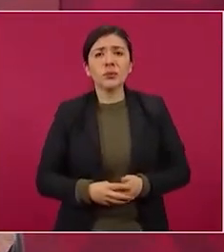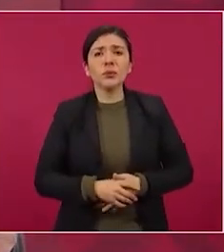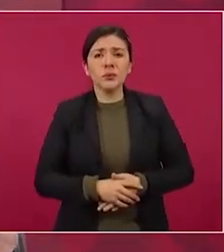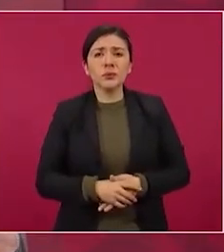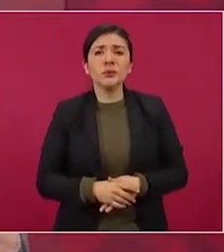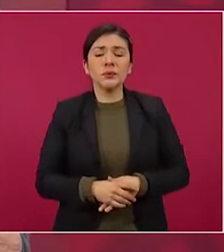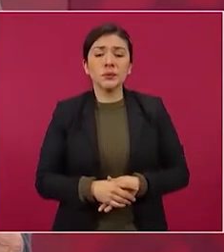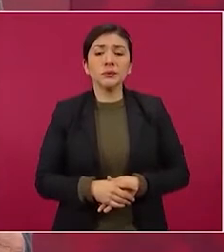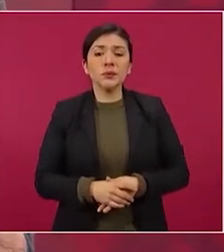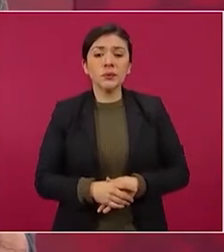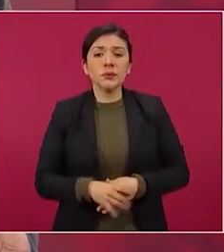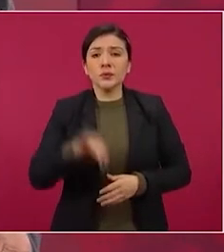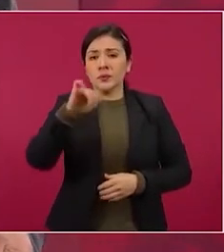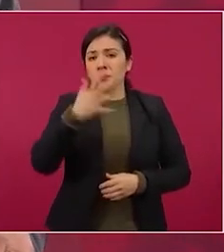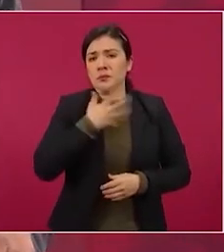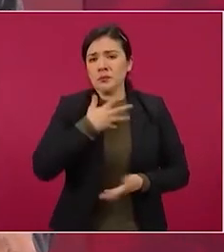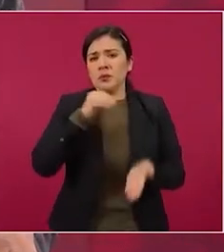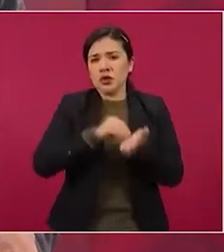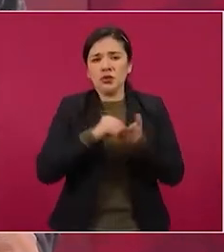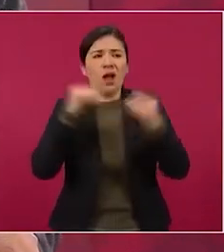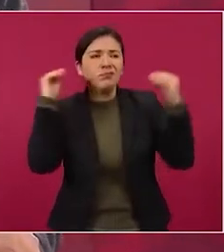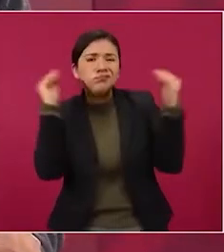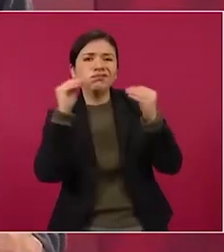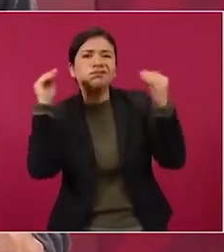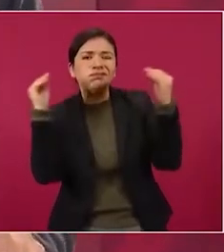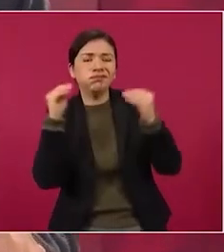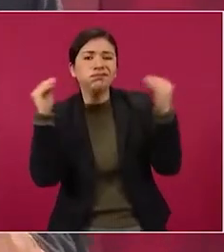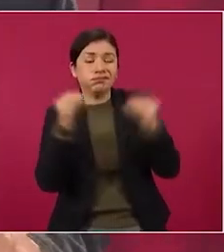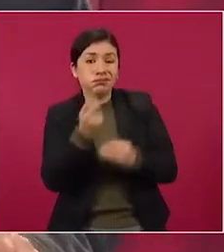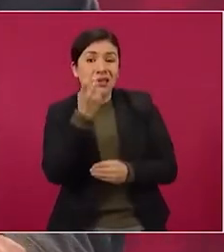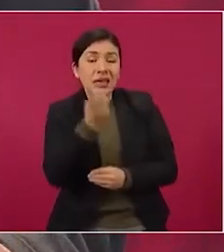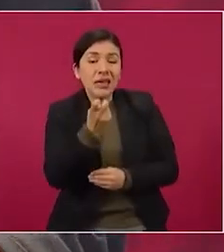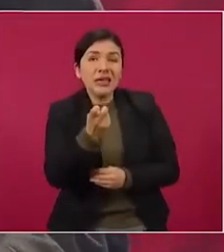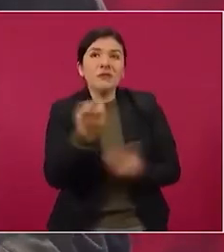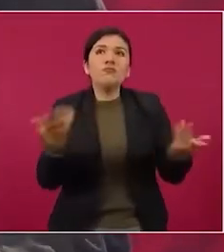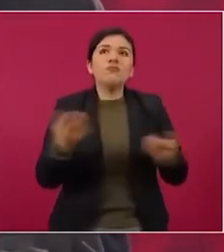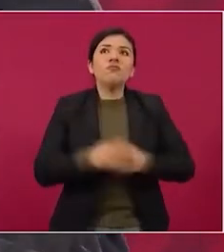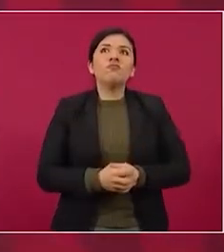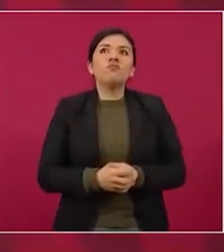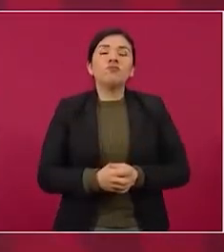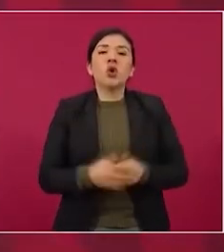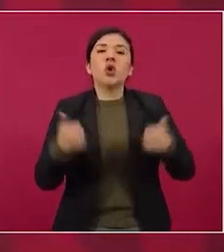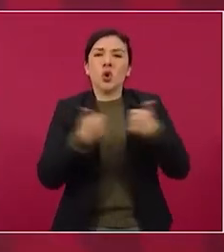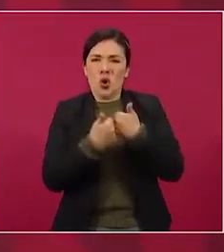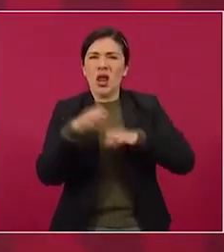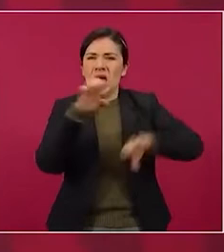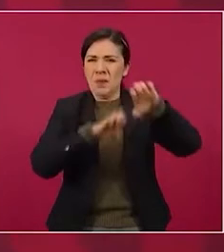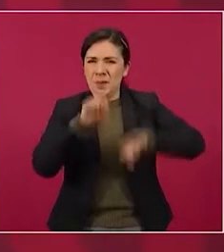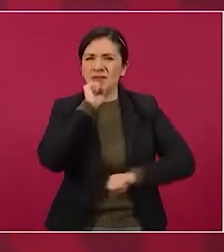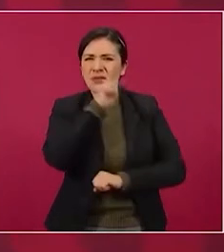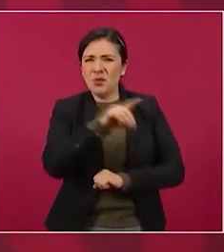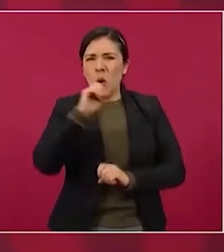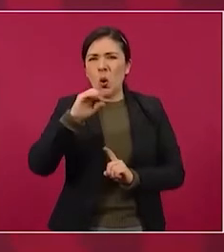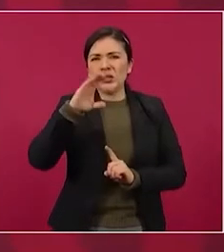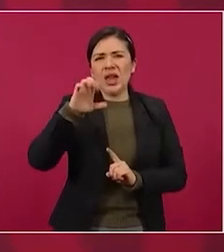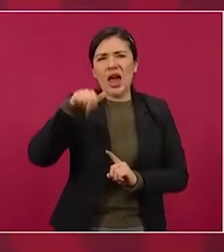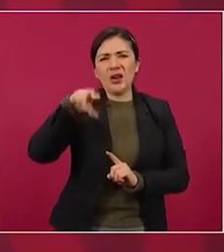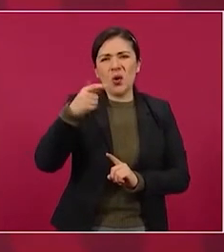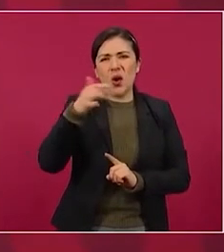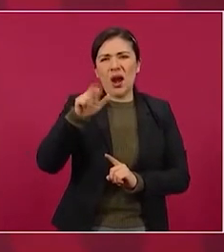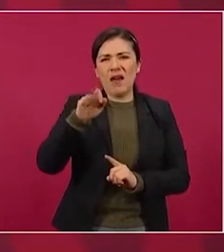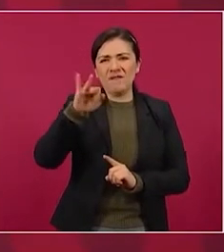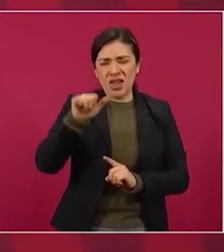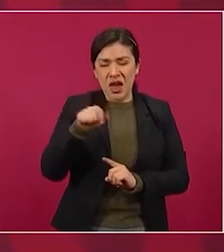hay estos litigios que tienen que ver con Oceanografía, que era una empresa